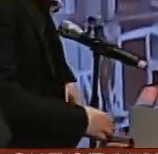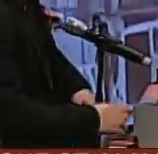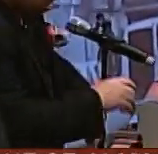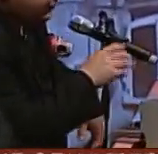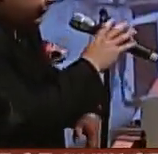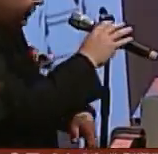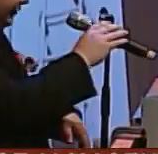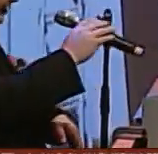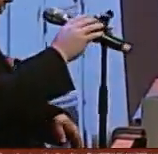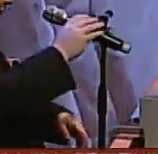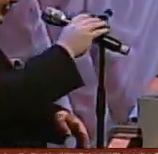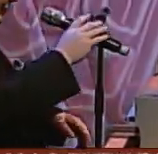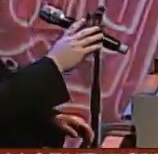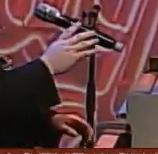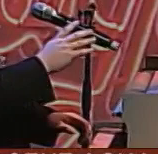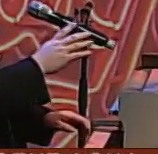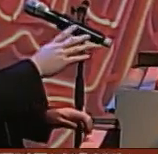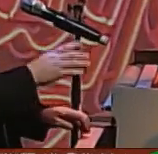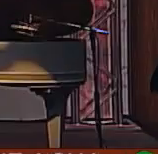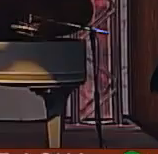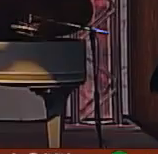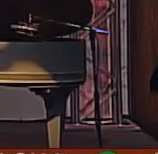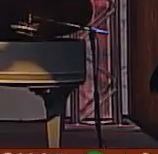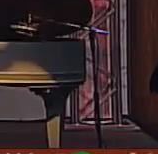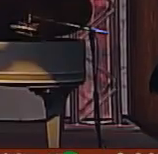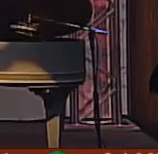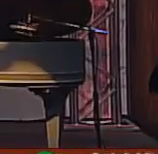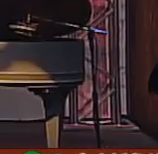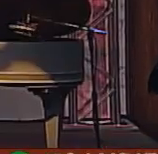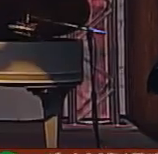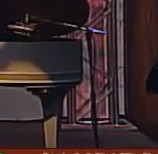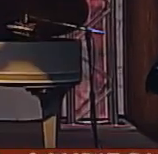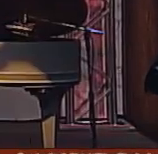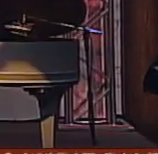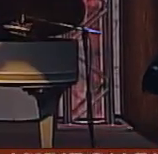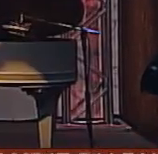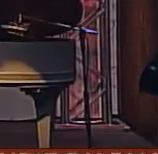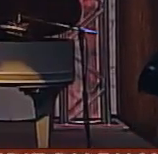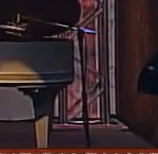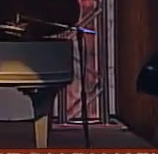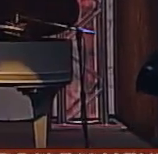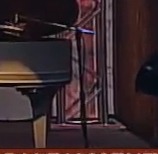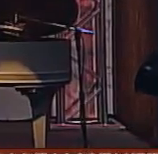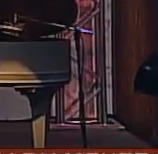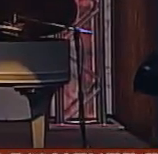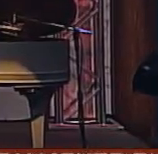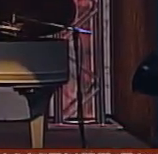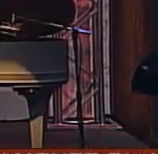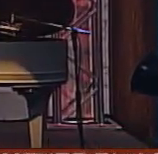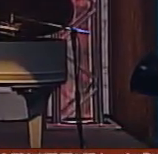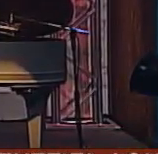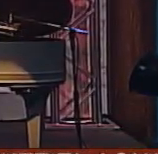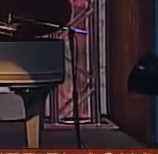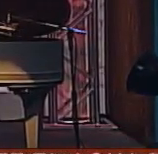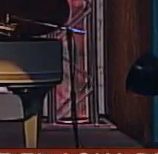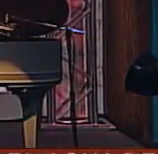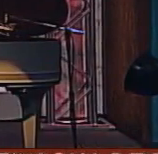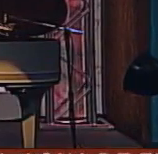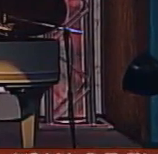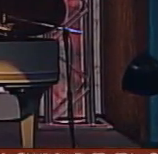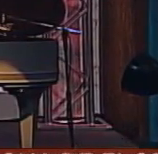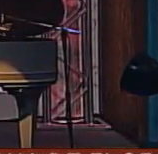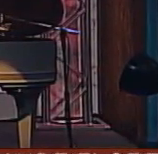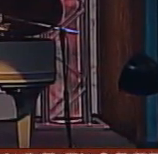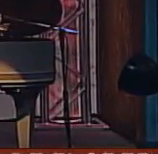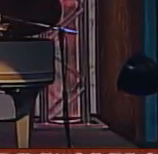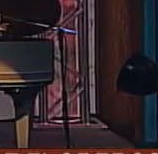luna presley que hace unas fotos maravillosas de toda esta época del ayer del recuerdo pues muy interesante